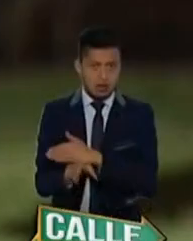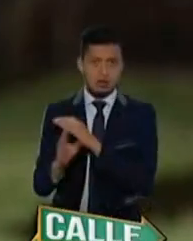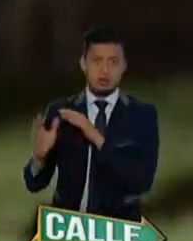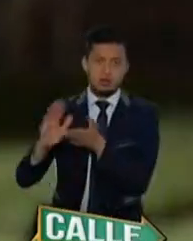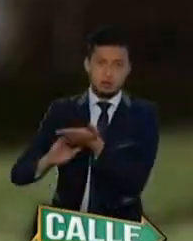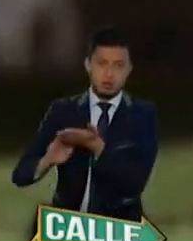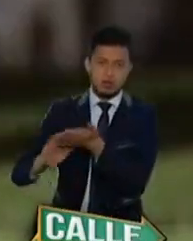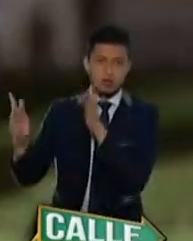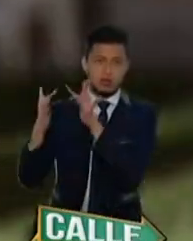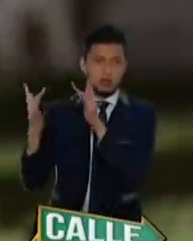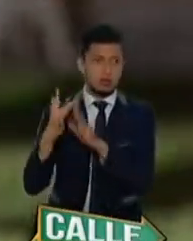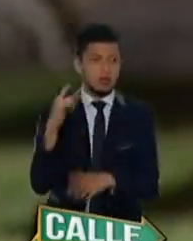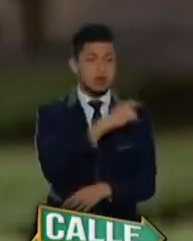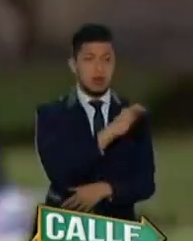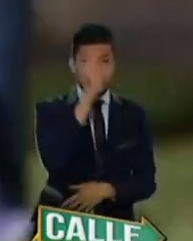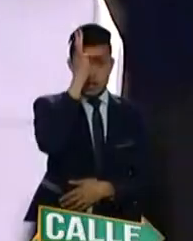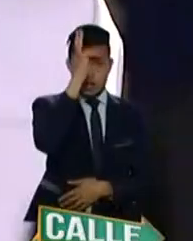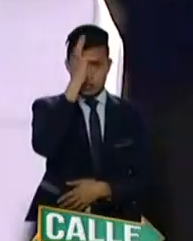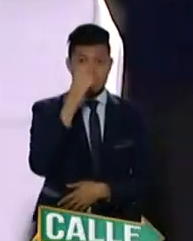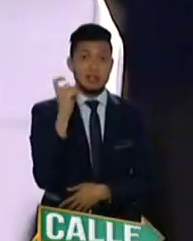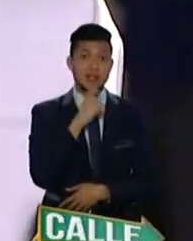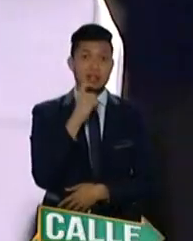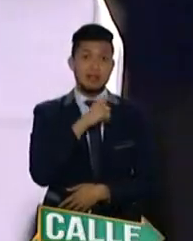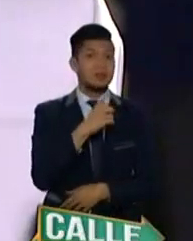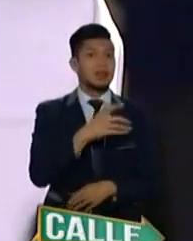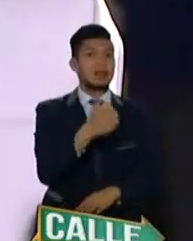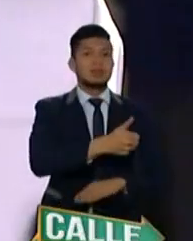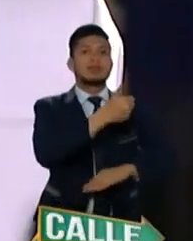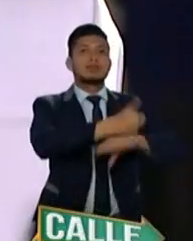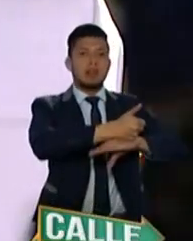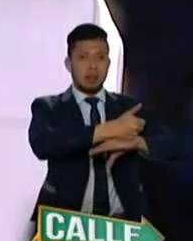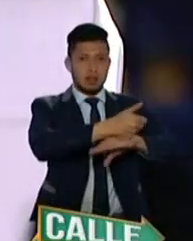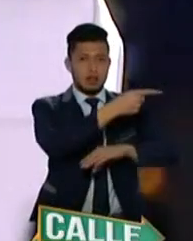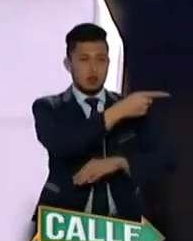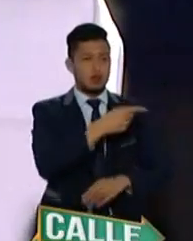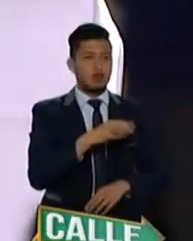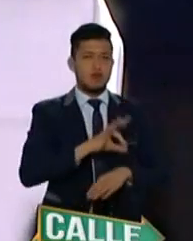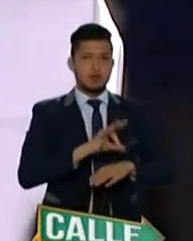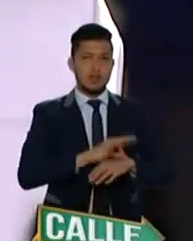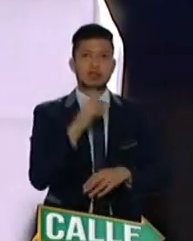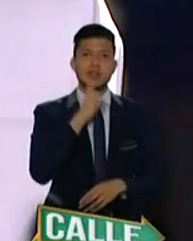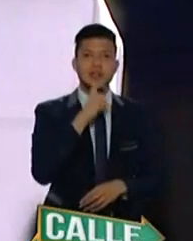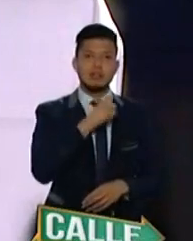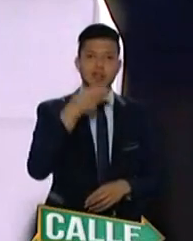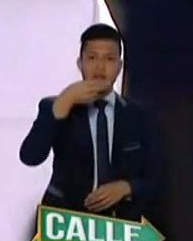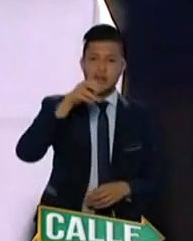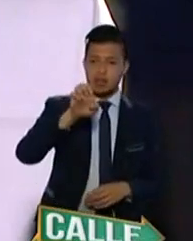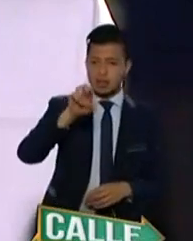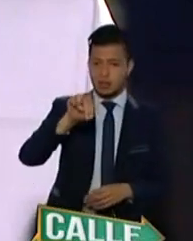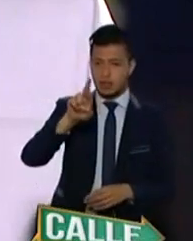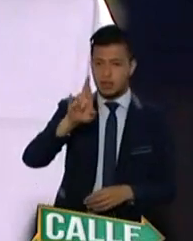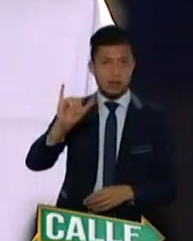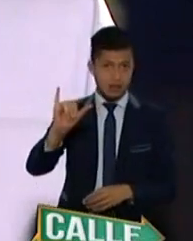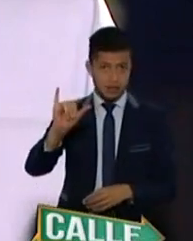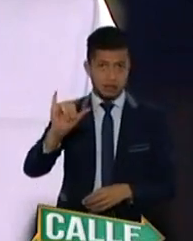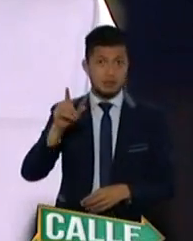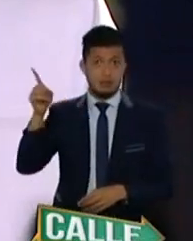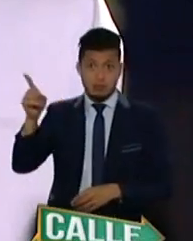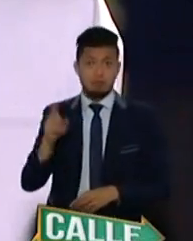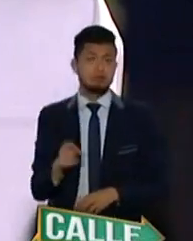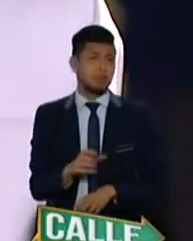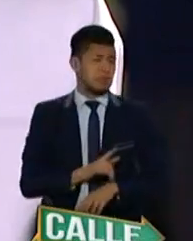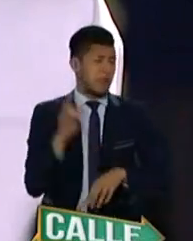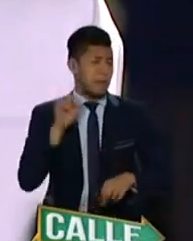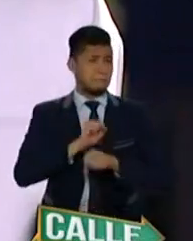Muy bien, perfecto. En el Hospital Santa Fe está el director de la Fundación Santa Fe, el doctor Henry Gallardo, que ha estado, como todos nosotros, desde